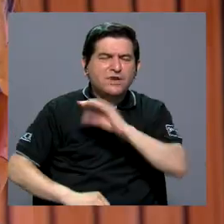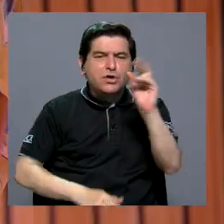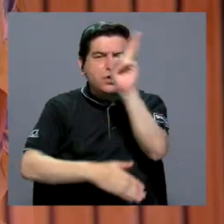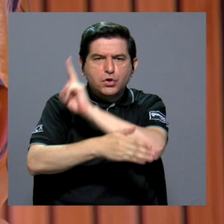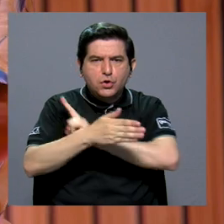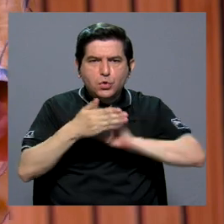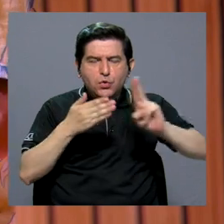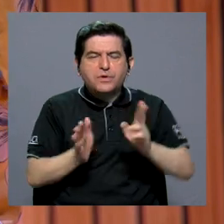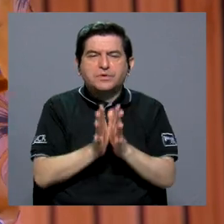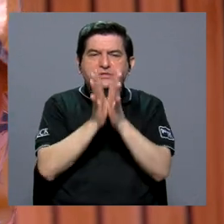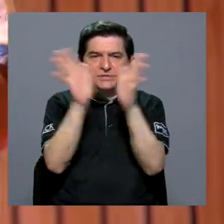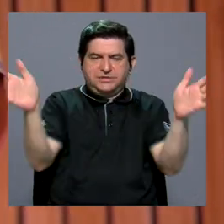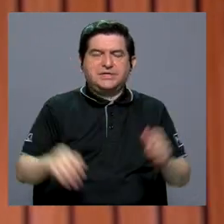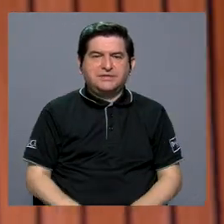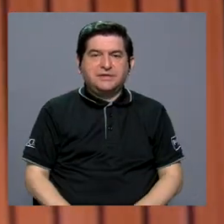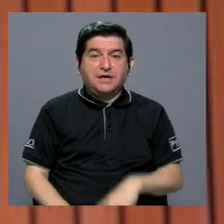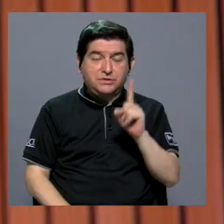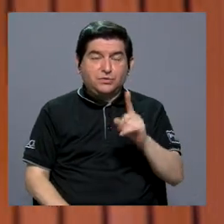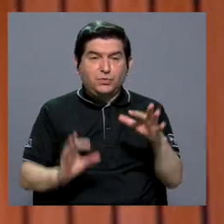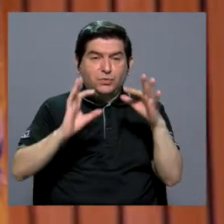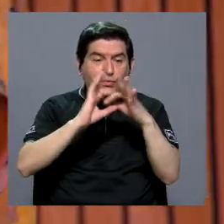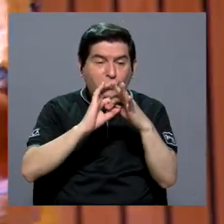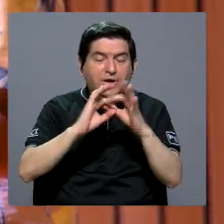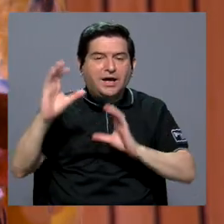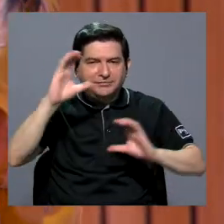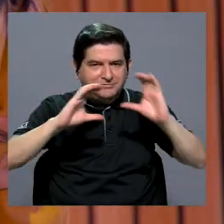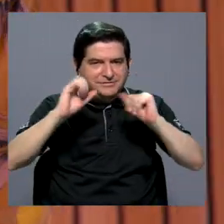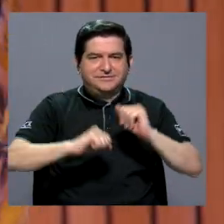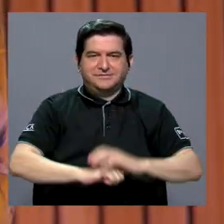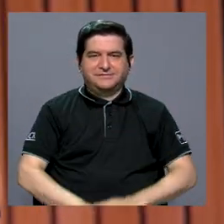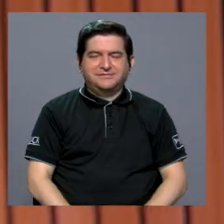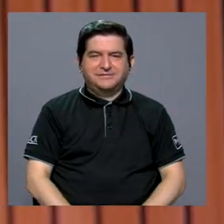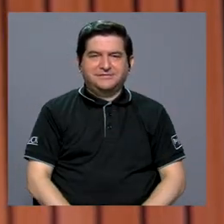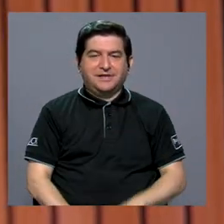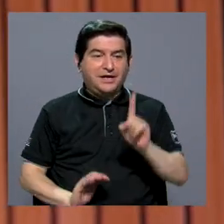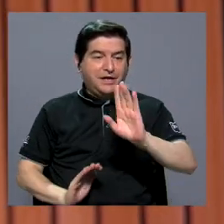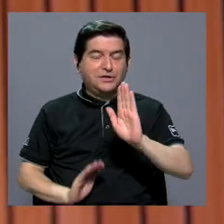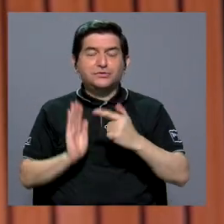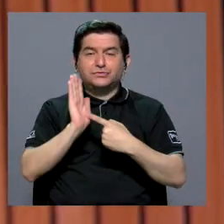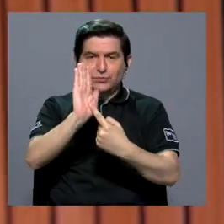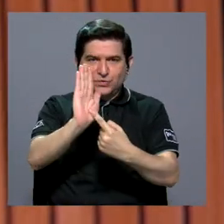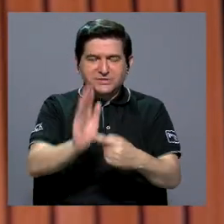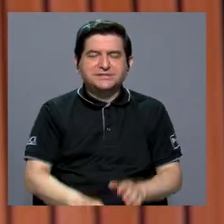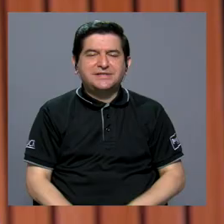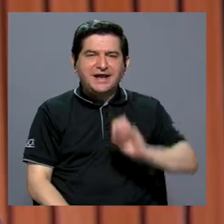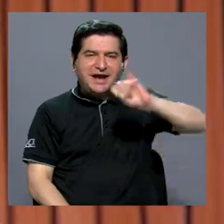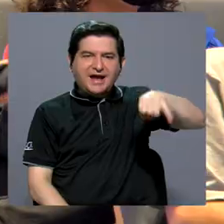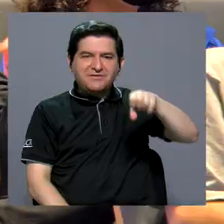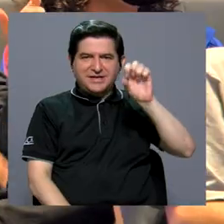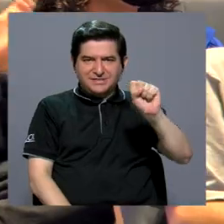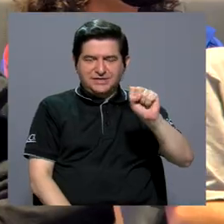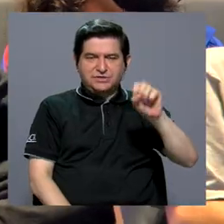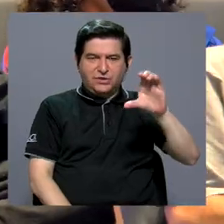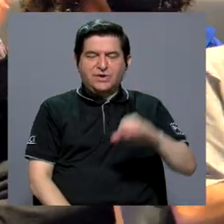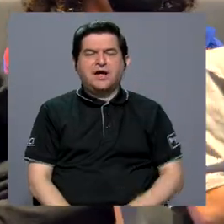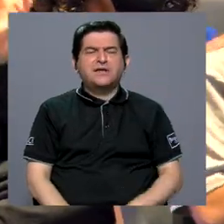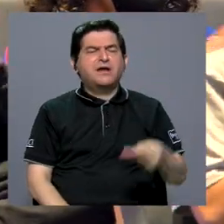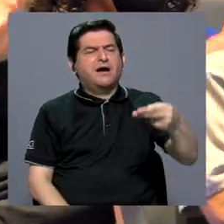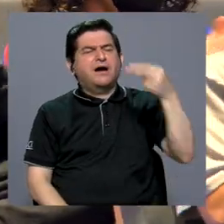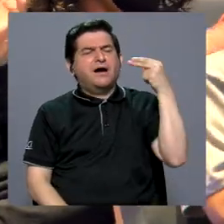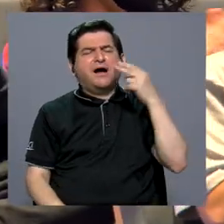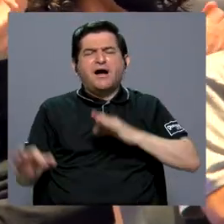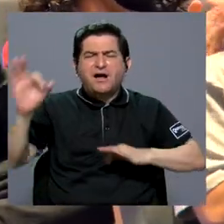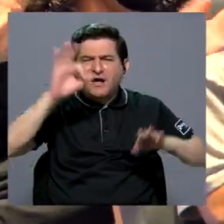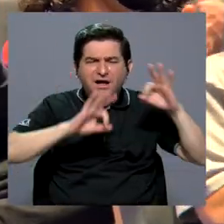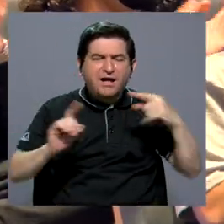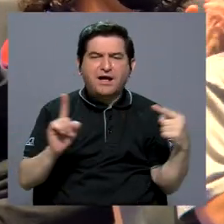científica y universidad pública una atracción científica. En su presentación, Javier Santaolalla recorrió la